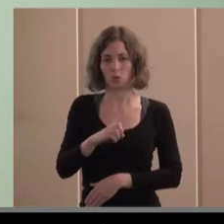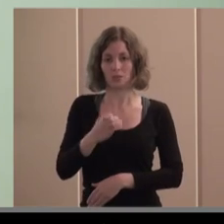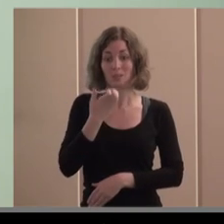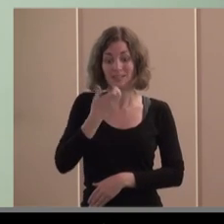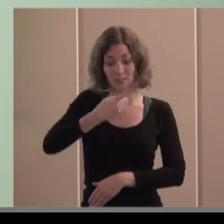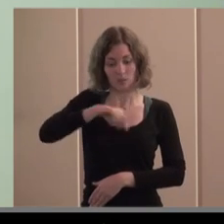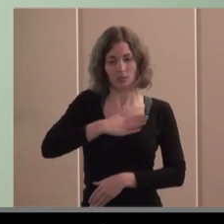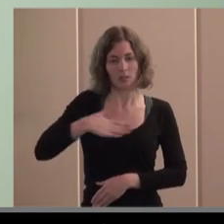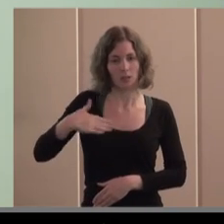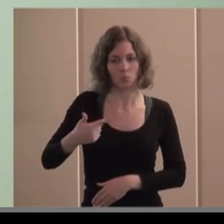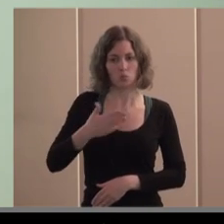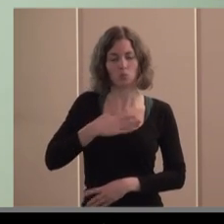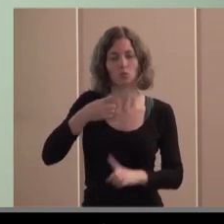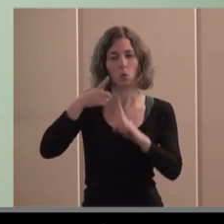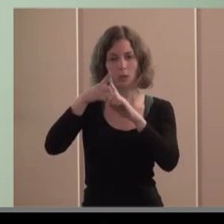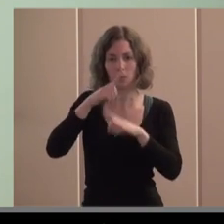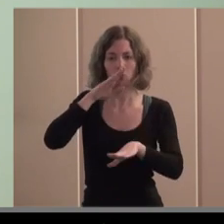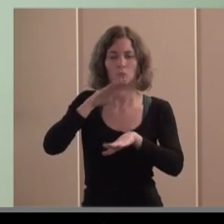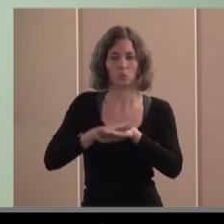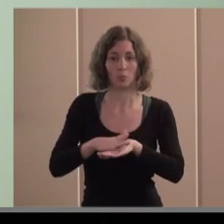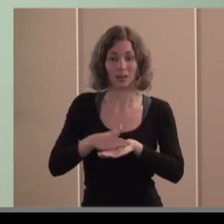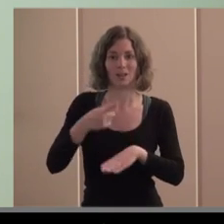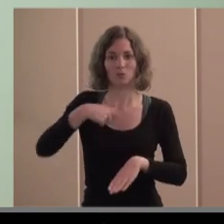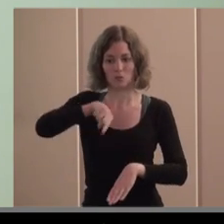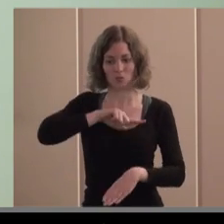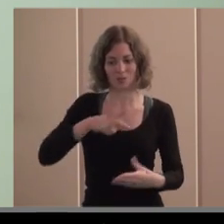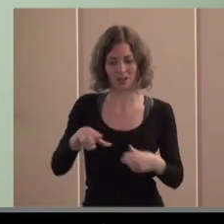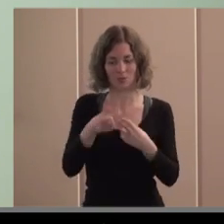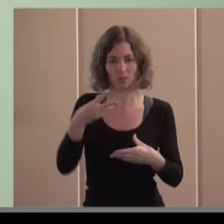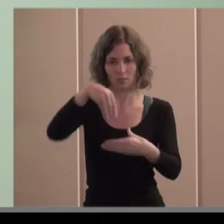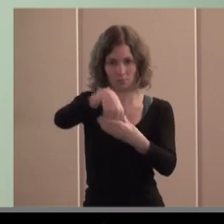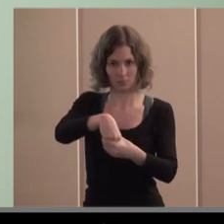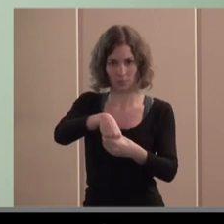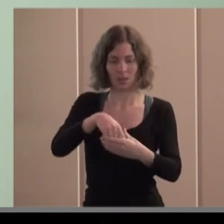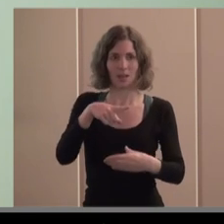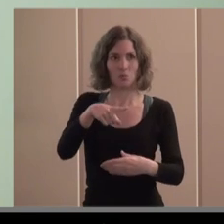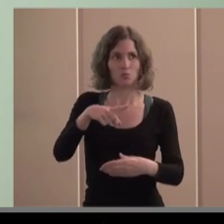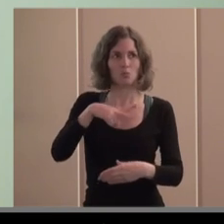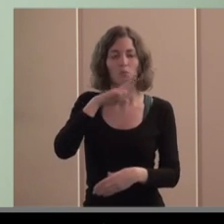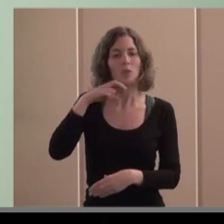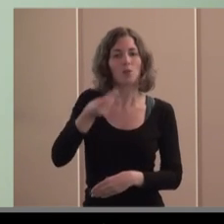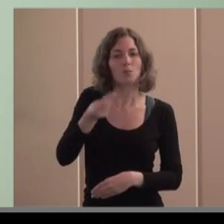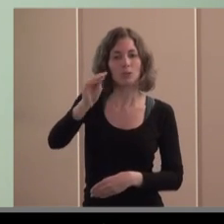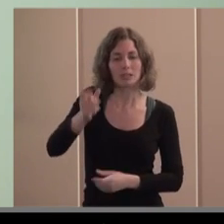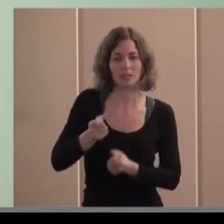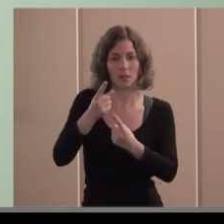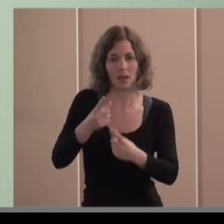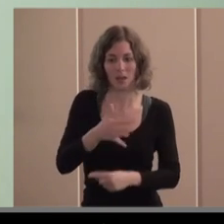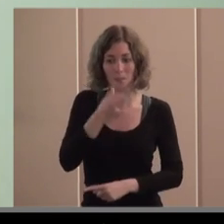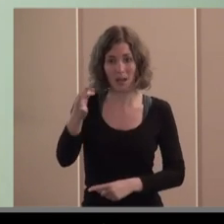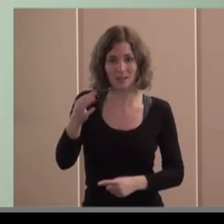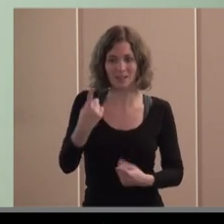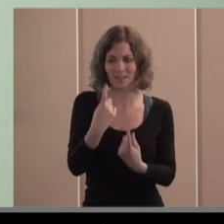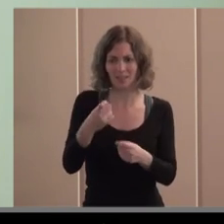misión y a estar insertos en la sociedad a generar valor añadido y a generar nuevas coberturas de necesidades sociales